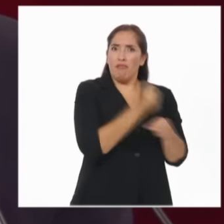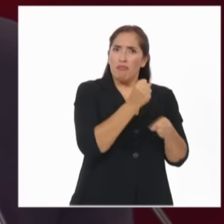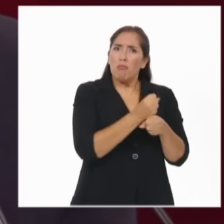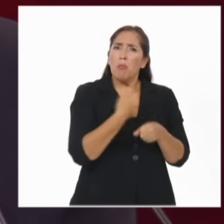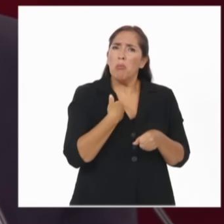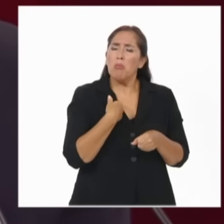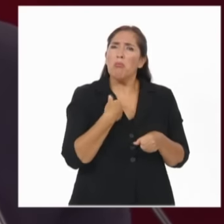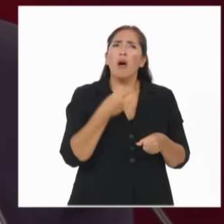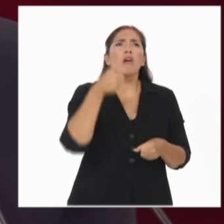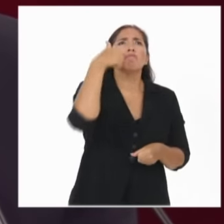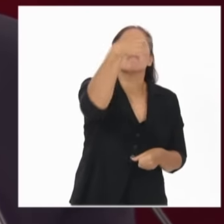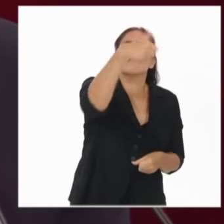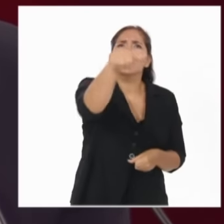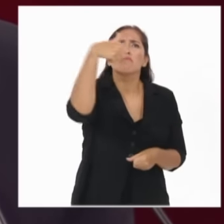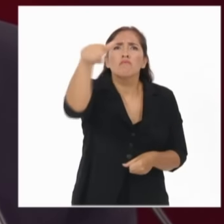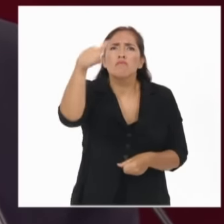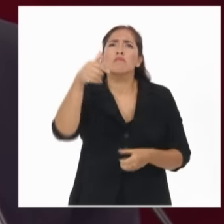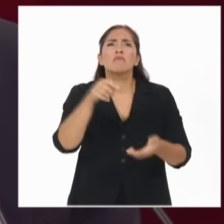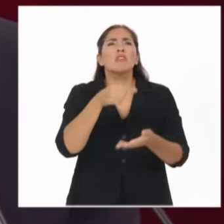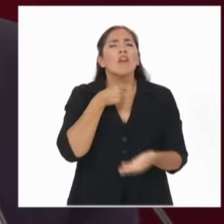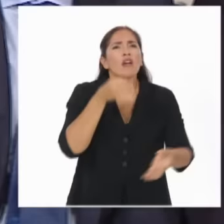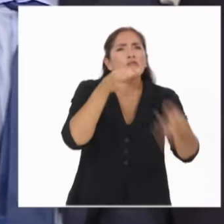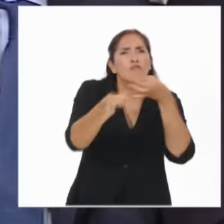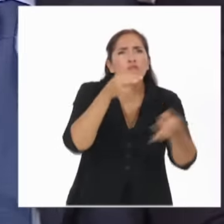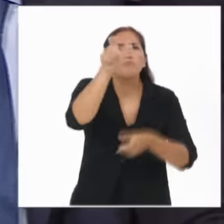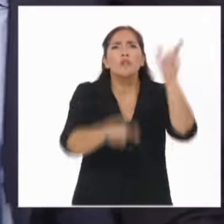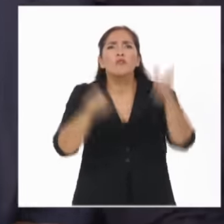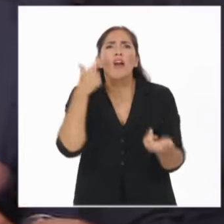timbre para escuchar directamente lo que la gente nos tenga para decir.